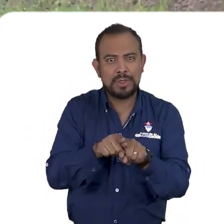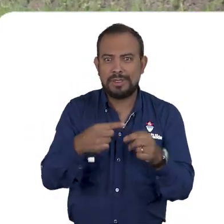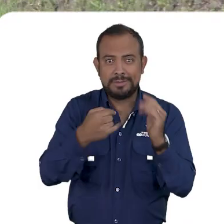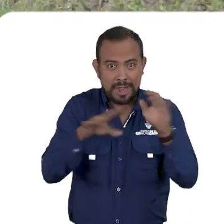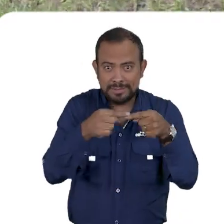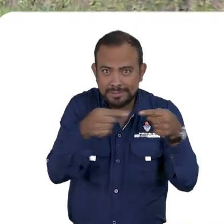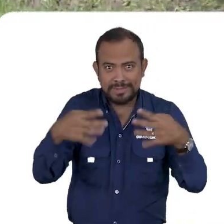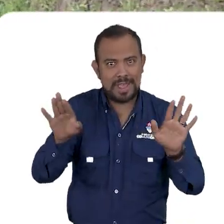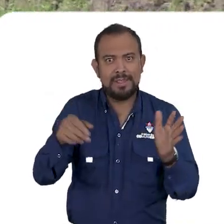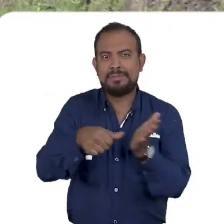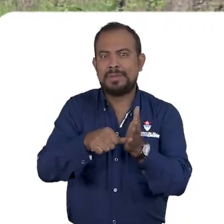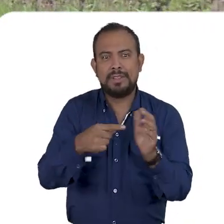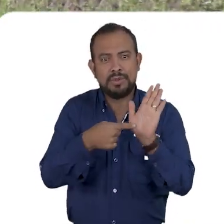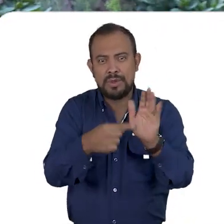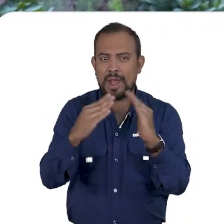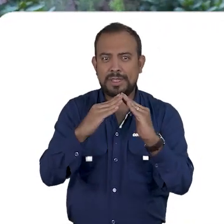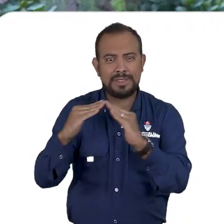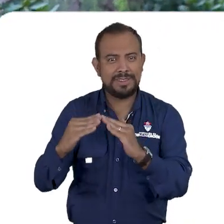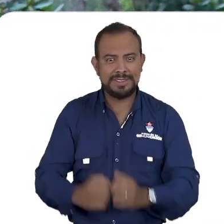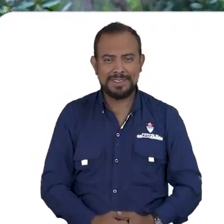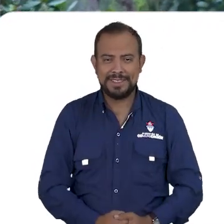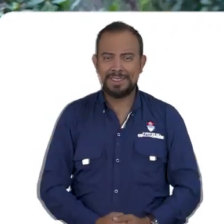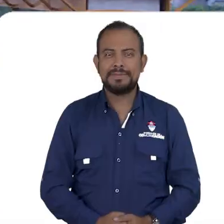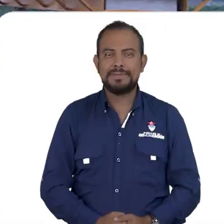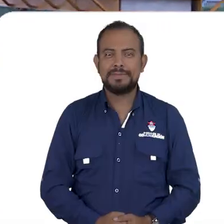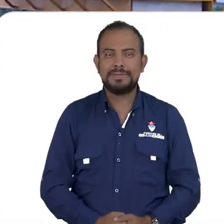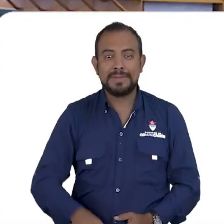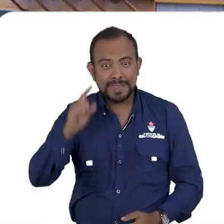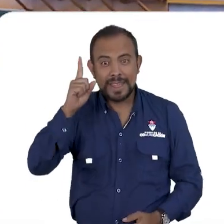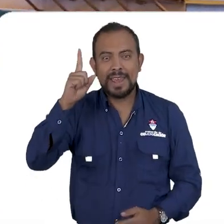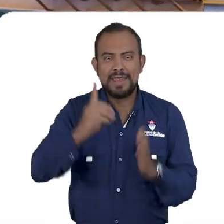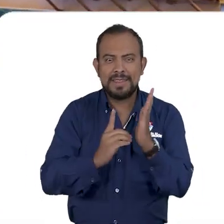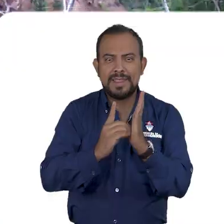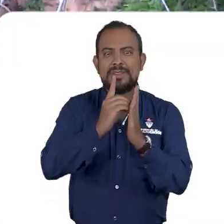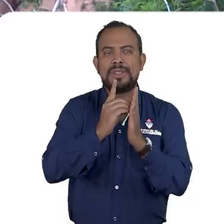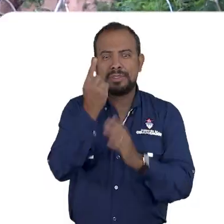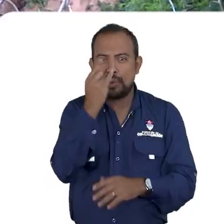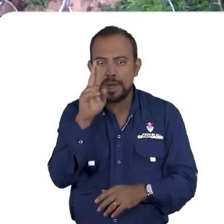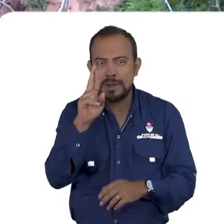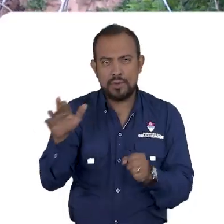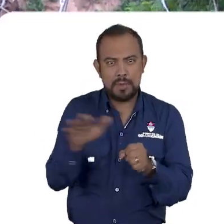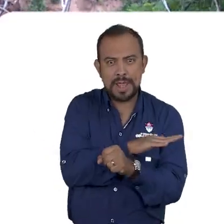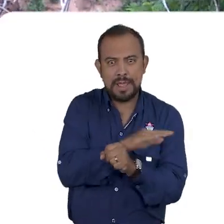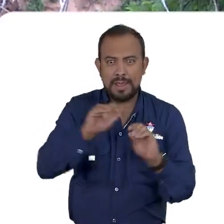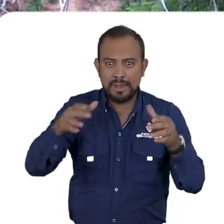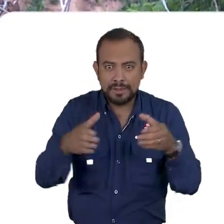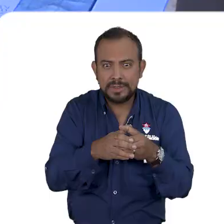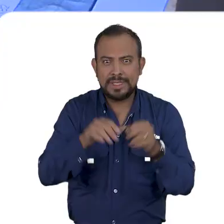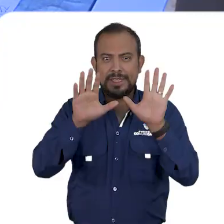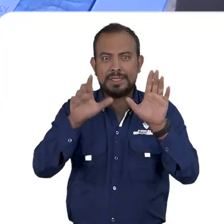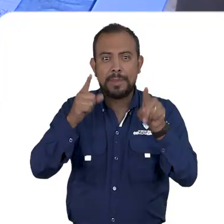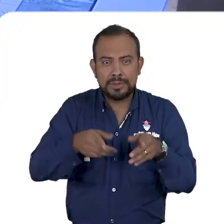que conectará municipios del sector con la ciudad. El Plan de Desarrollo del Área Sur contempla la